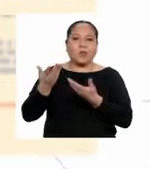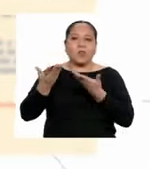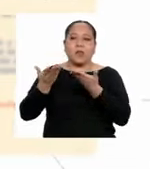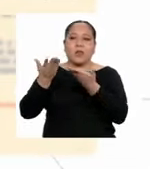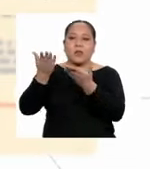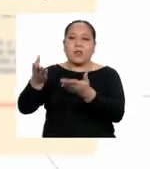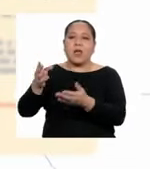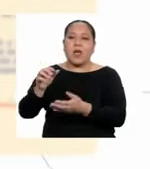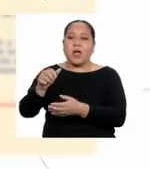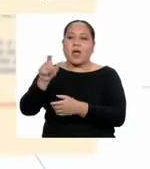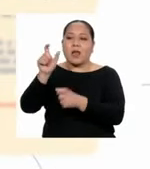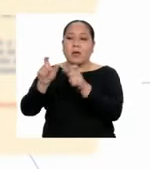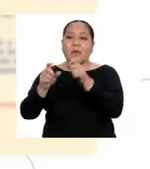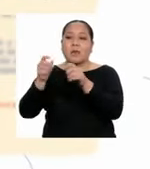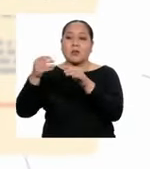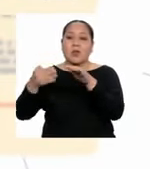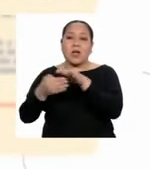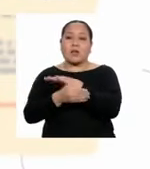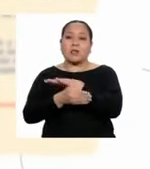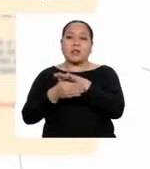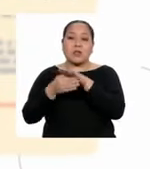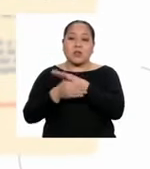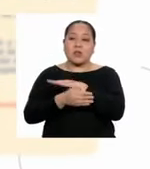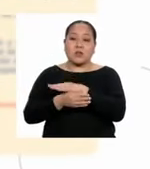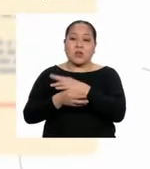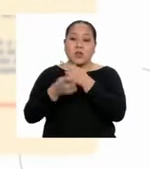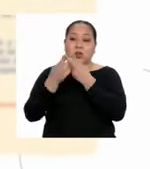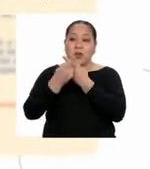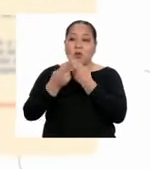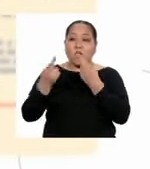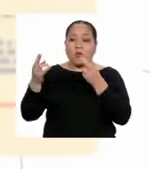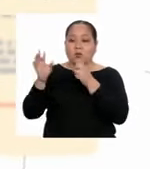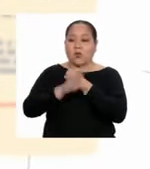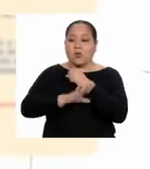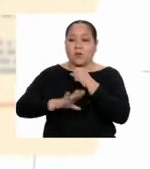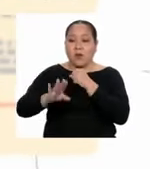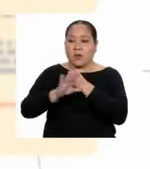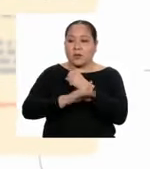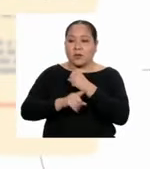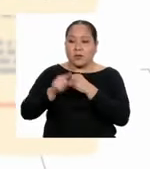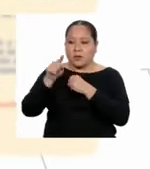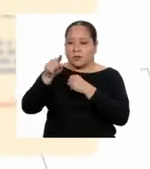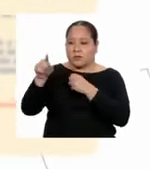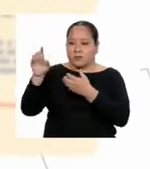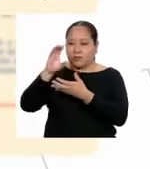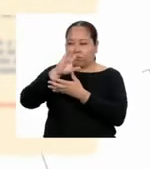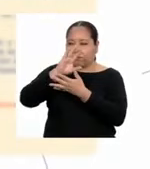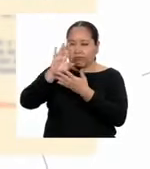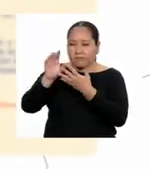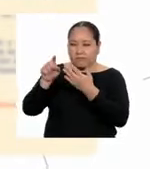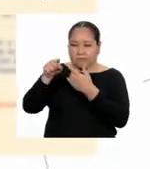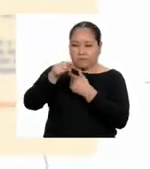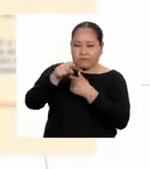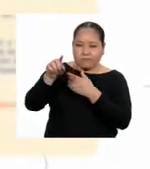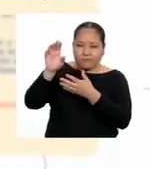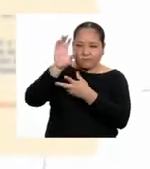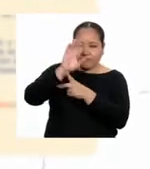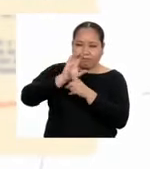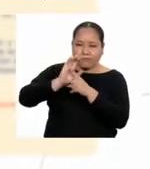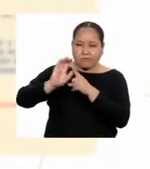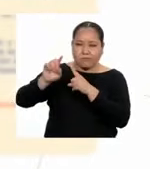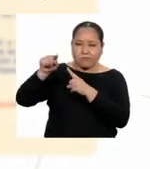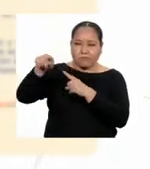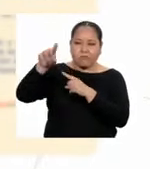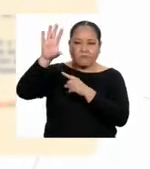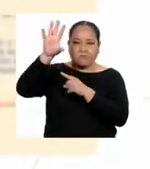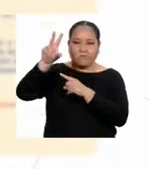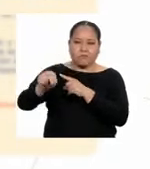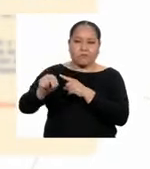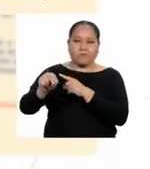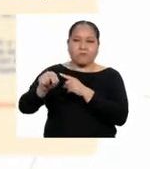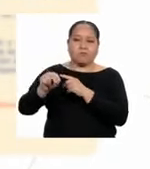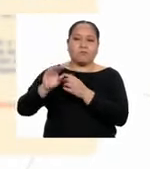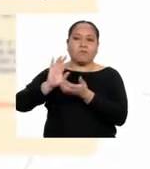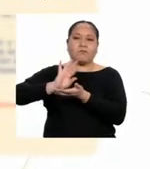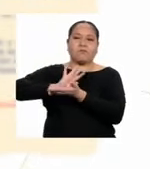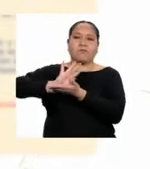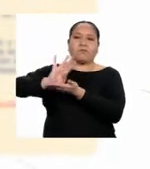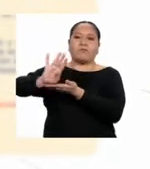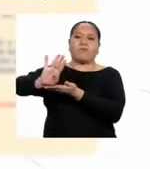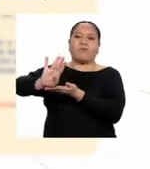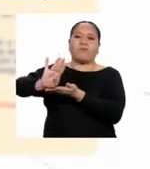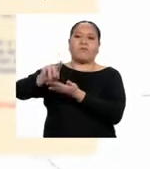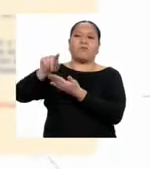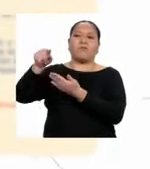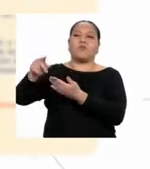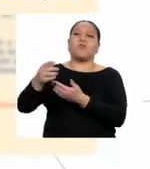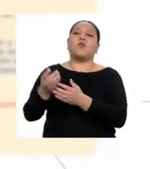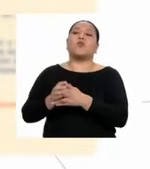acceso a los recursos básicos, basándose en sus características culturales, cuando se les discrimina por